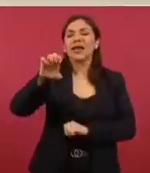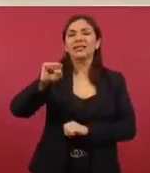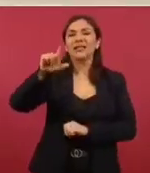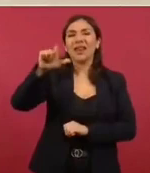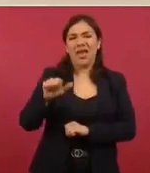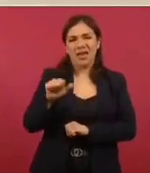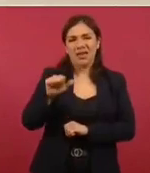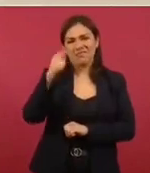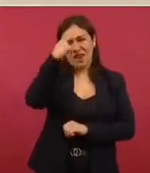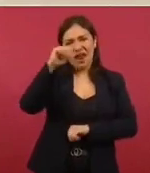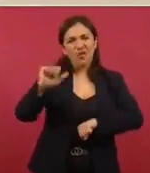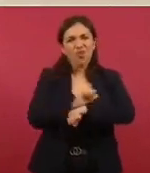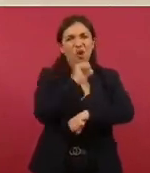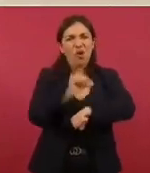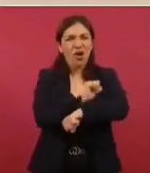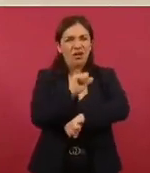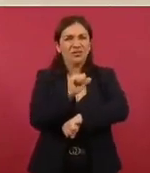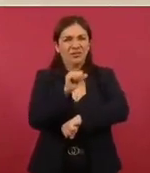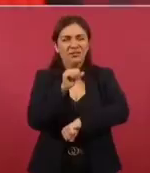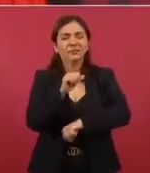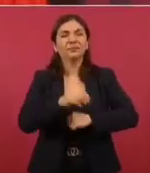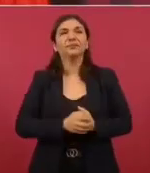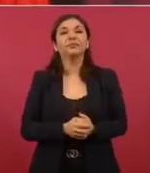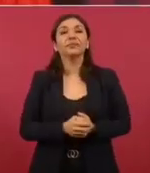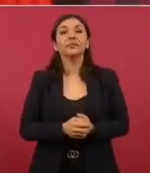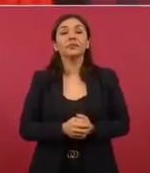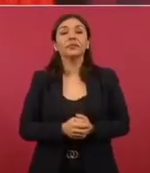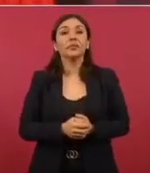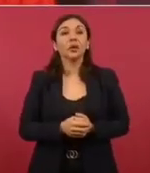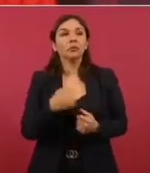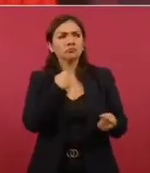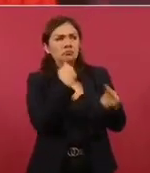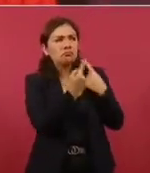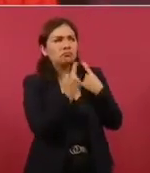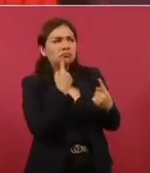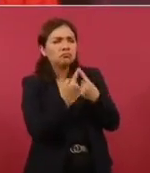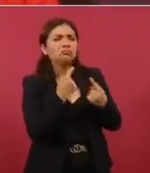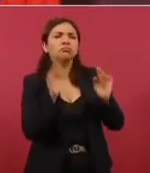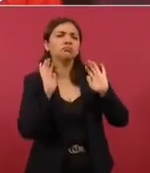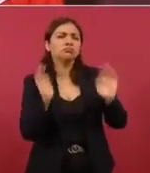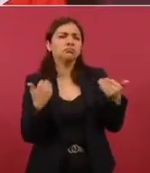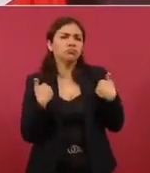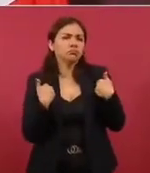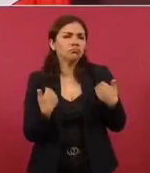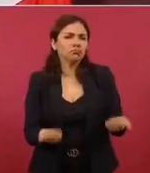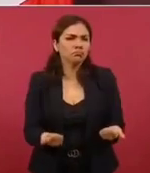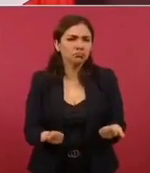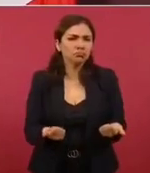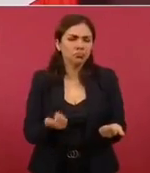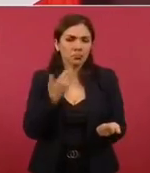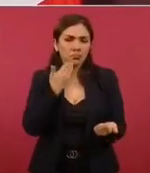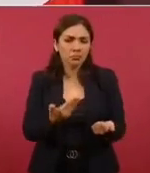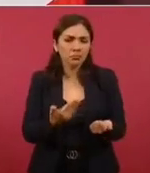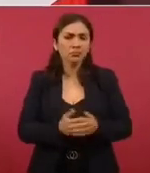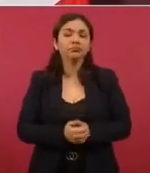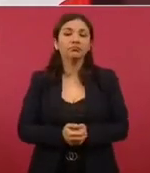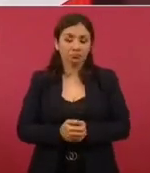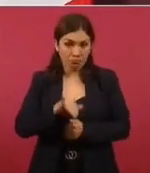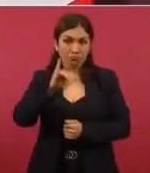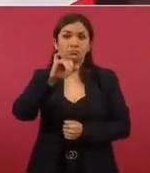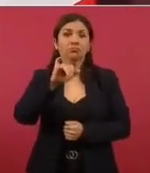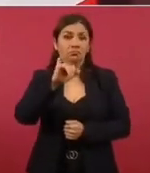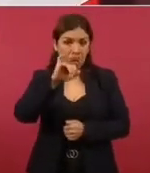hay ya un entendimiento, sí van